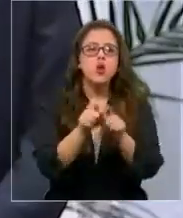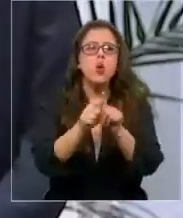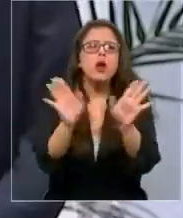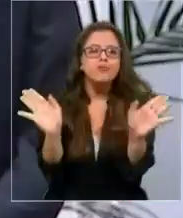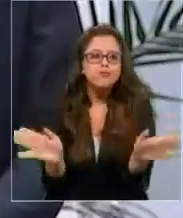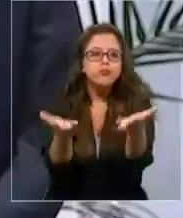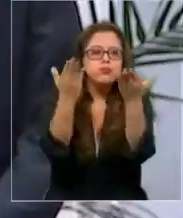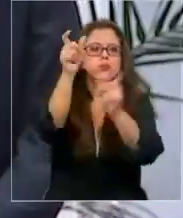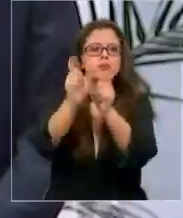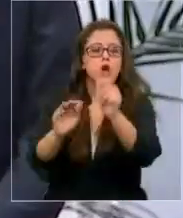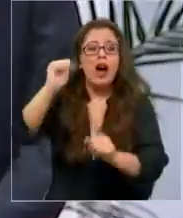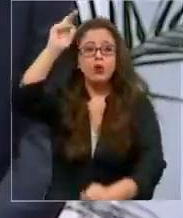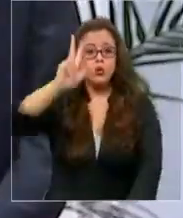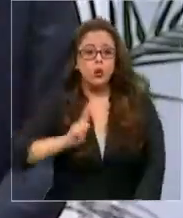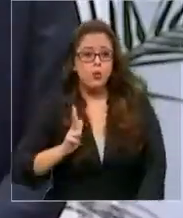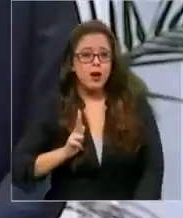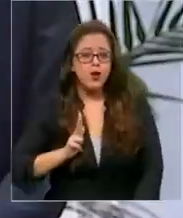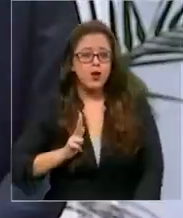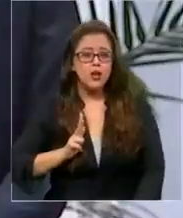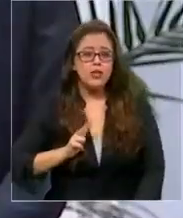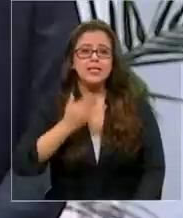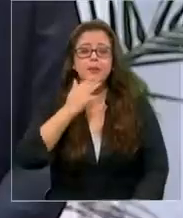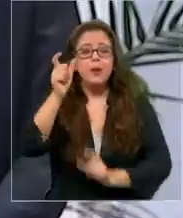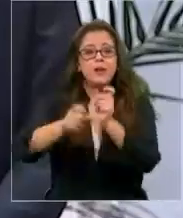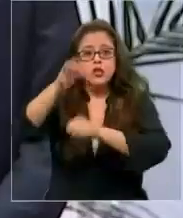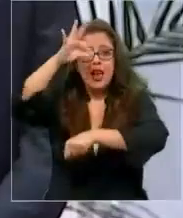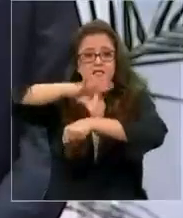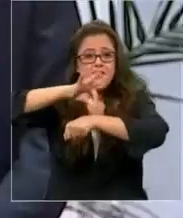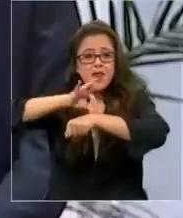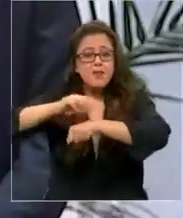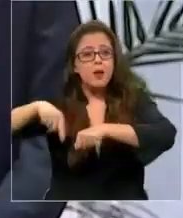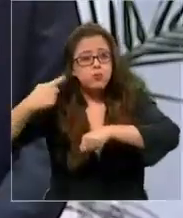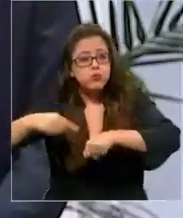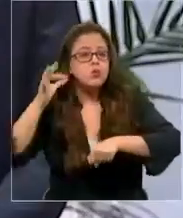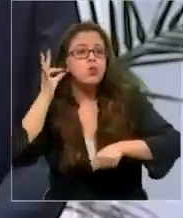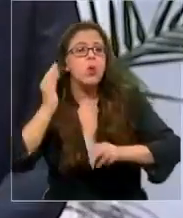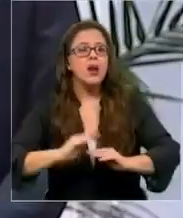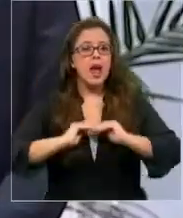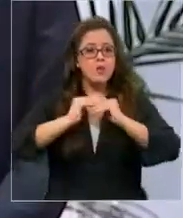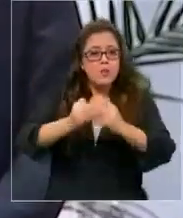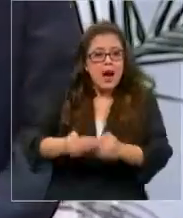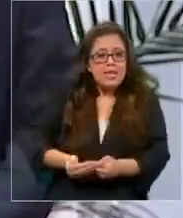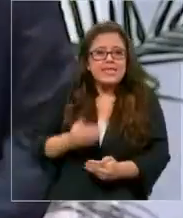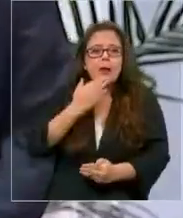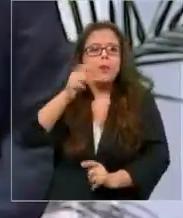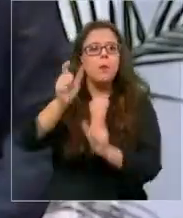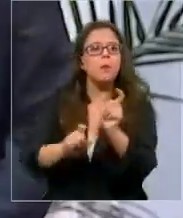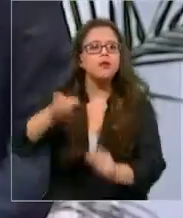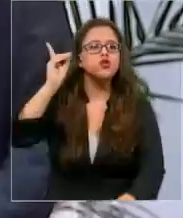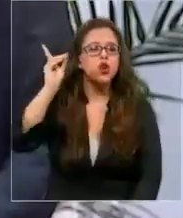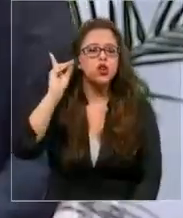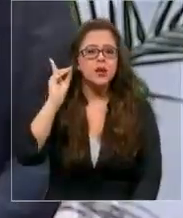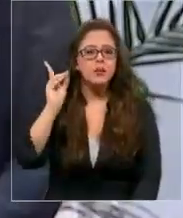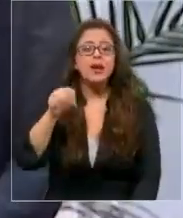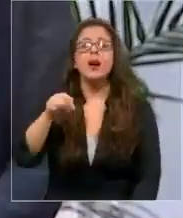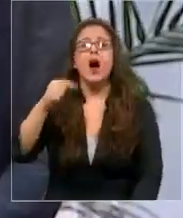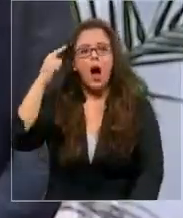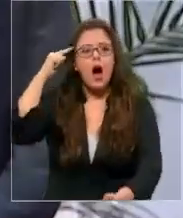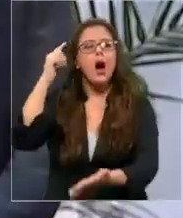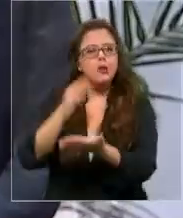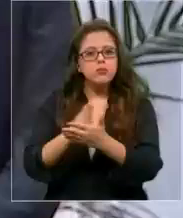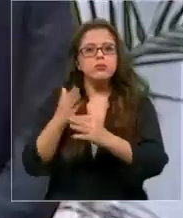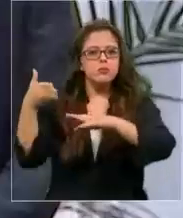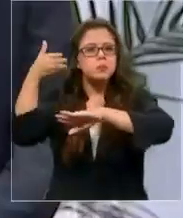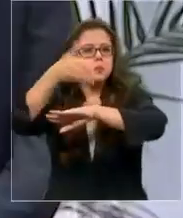que los adultos mayores, los enfermos crónicos, las mujeres embarazadas y las personas con discapacidad que decían